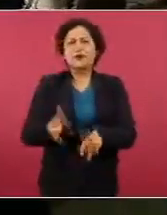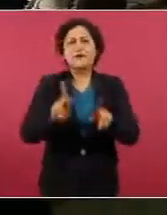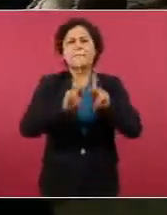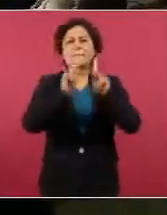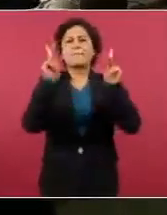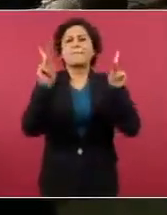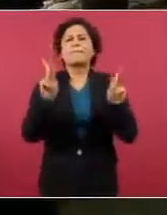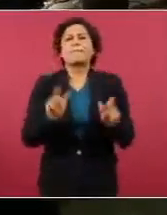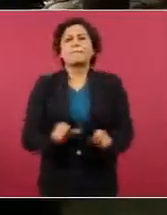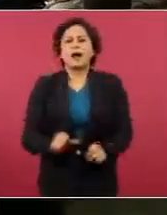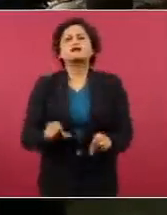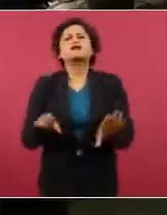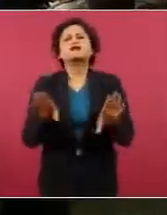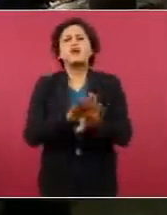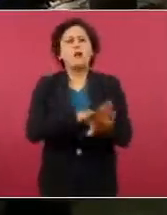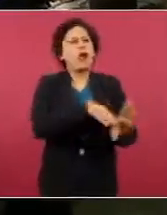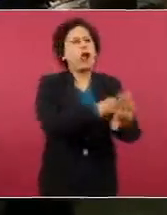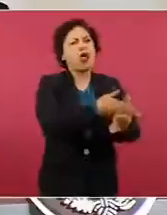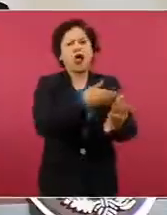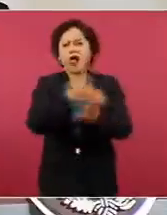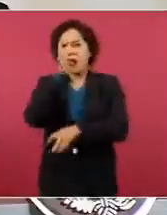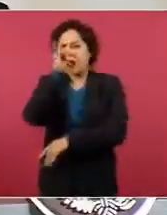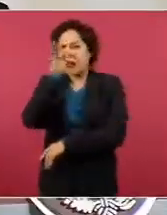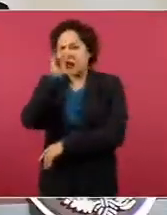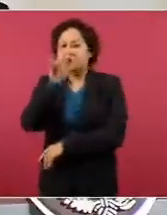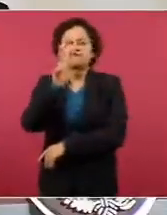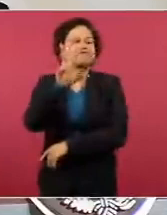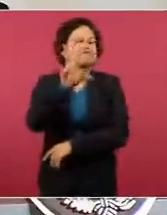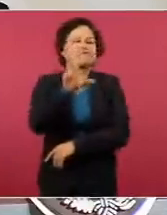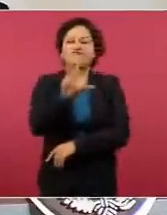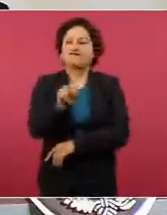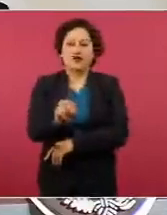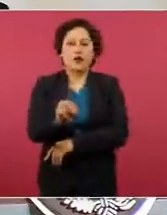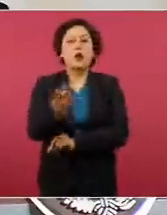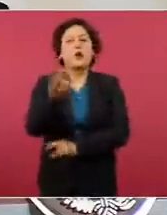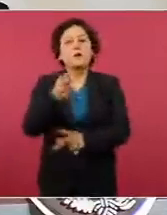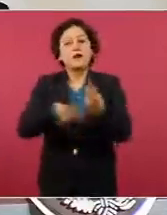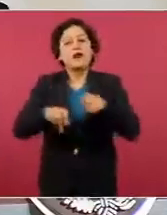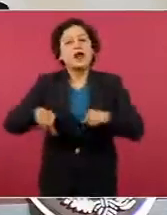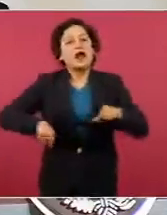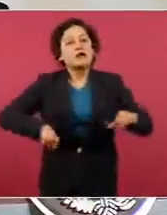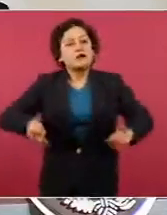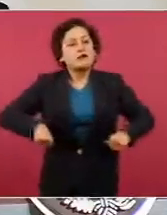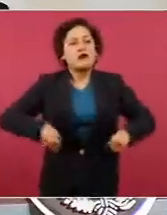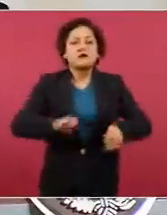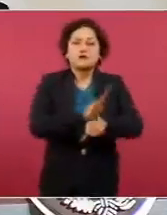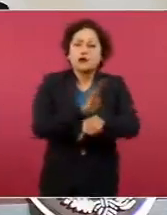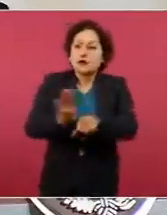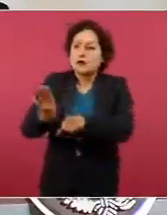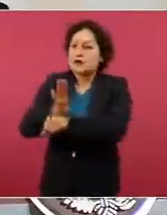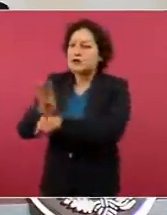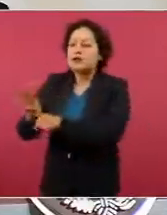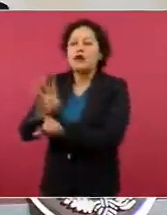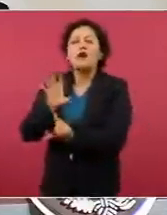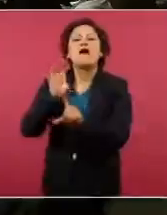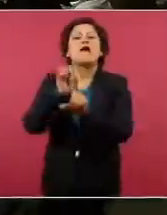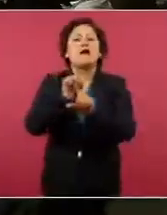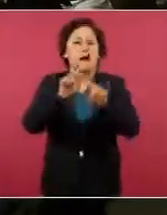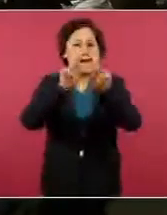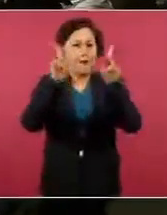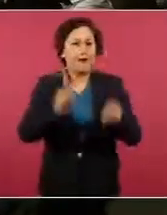sino a través de las acciones que generan bienestar. Finalmente, también